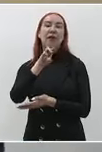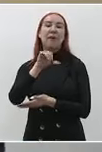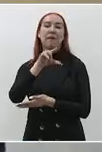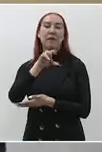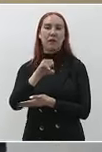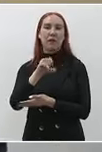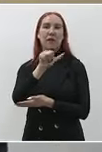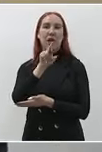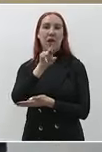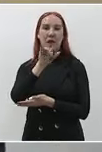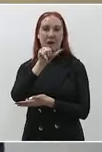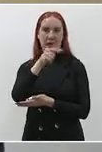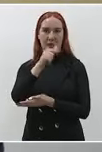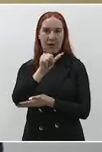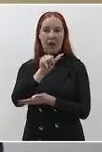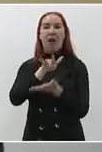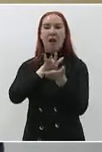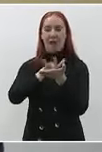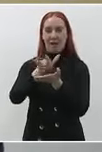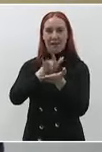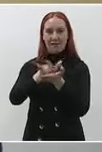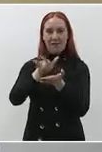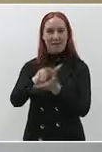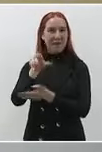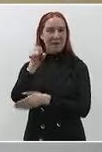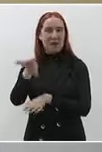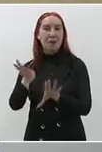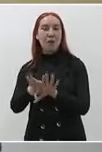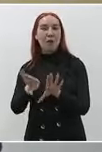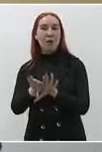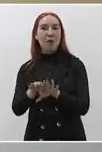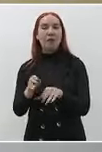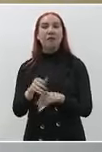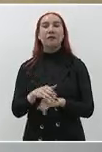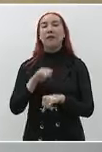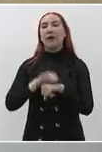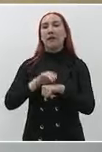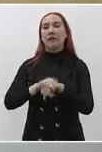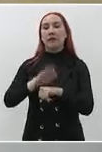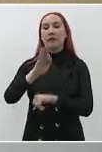de Francisco y Madero desde